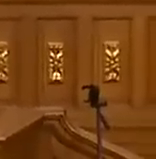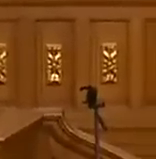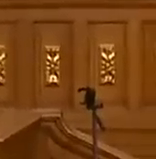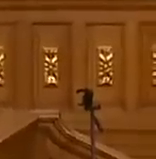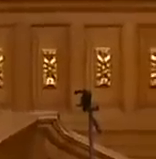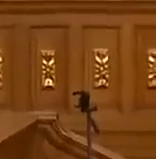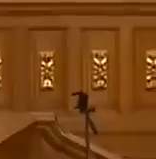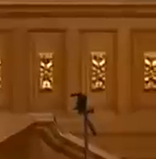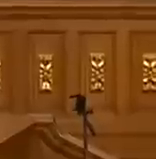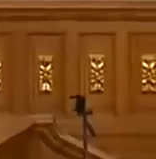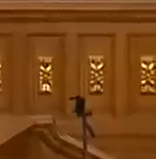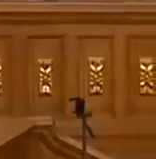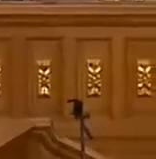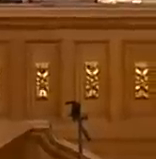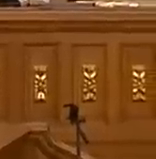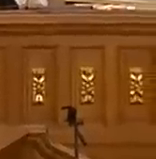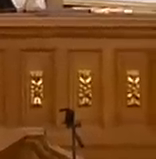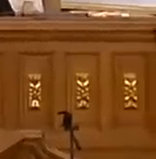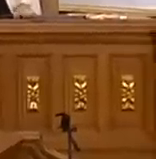avisa